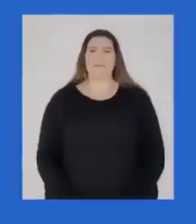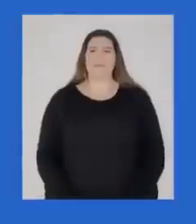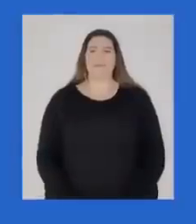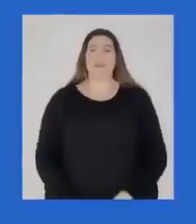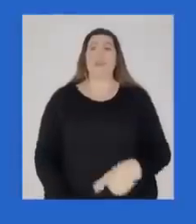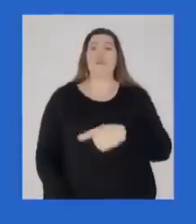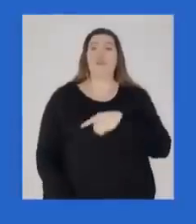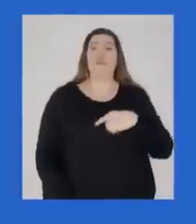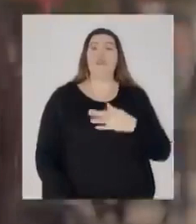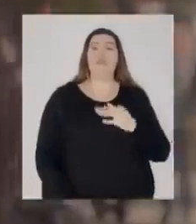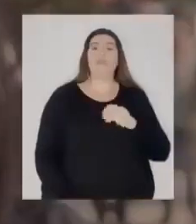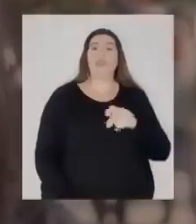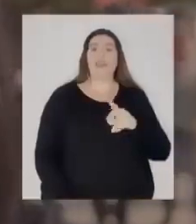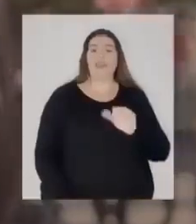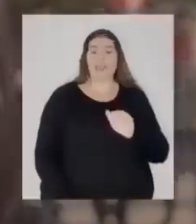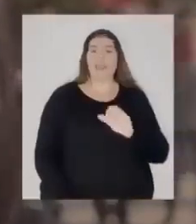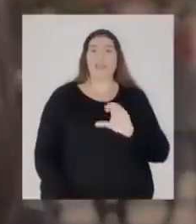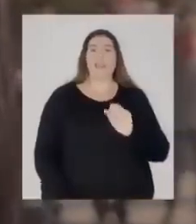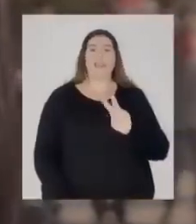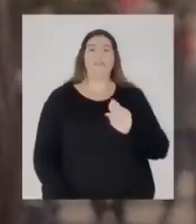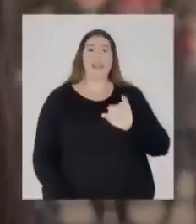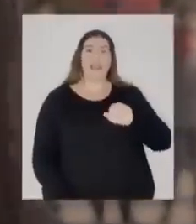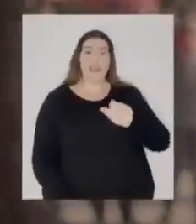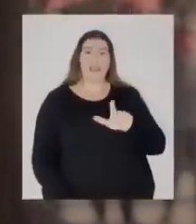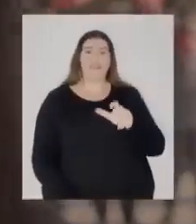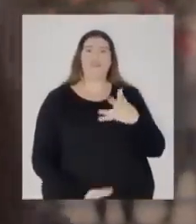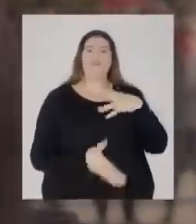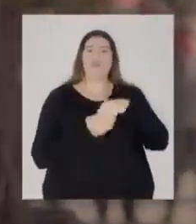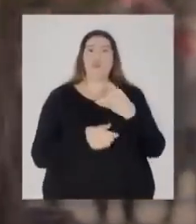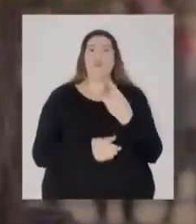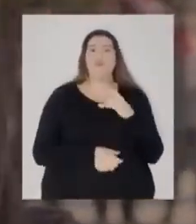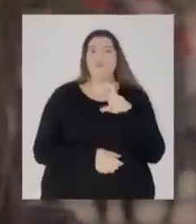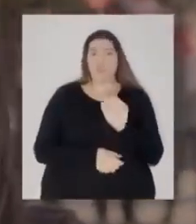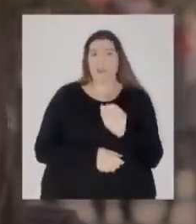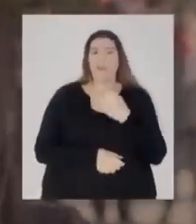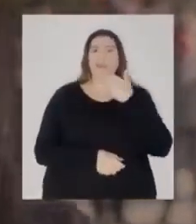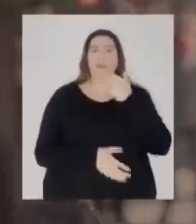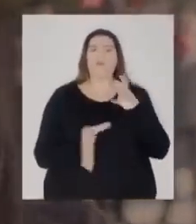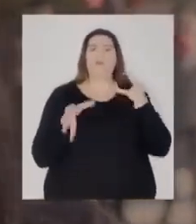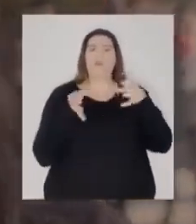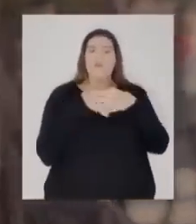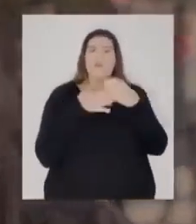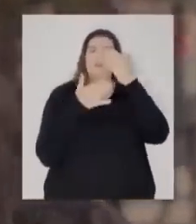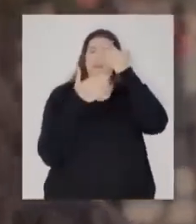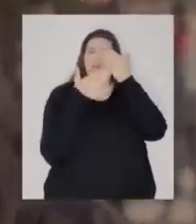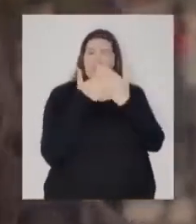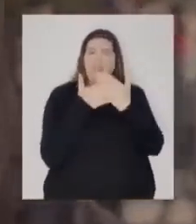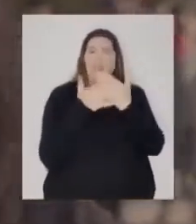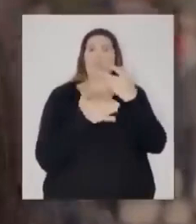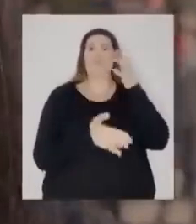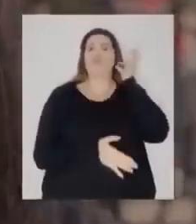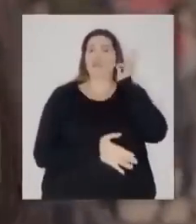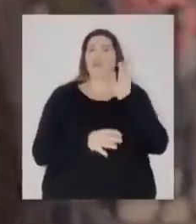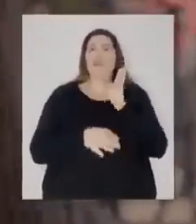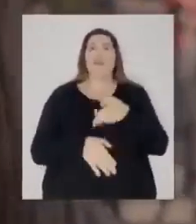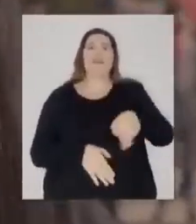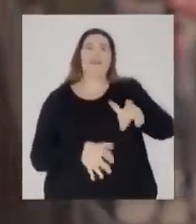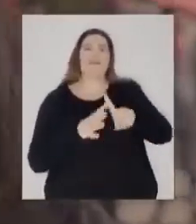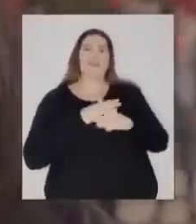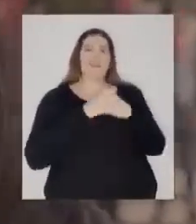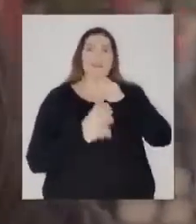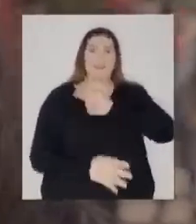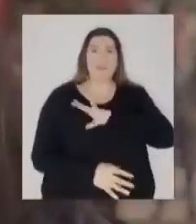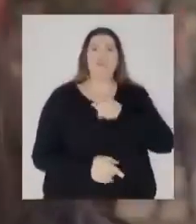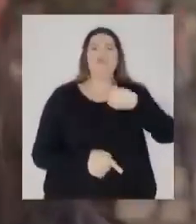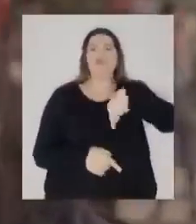Mi nombre es Fernanda Carvajal. Soy integrante de Unión Patriótica y además del Frente de Mujeres por la Refundación de Chile. Nosotras,